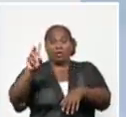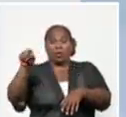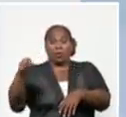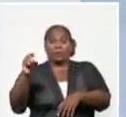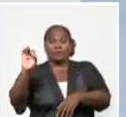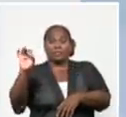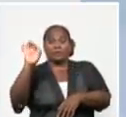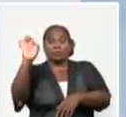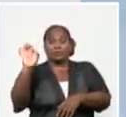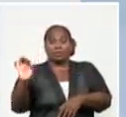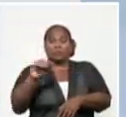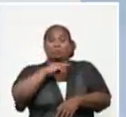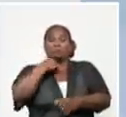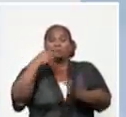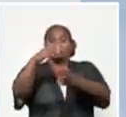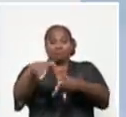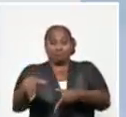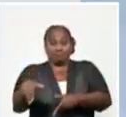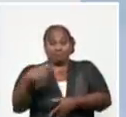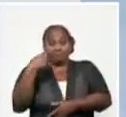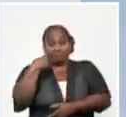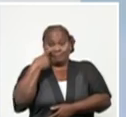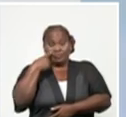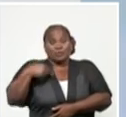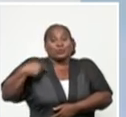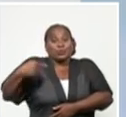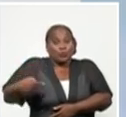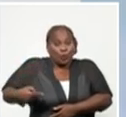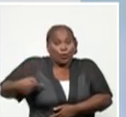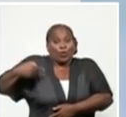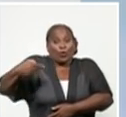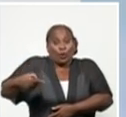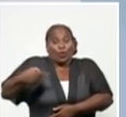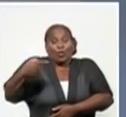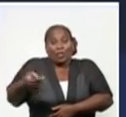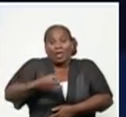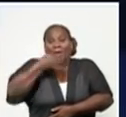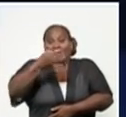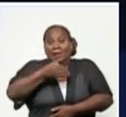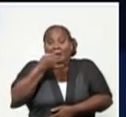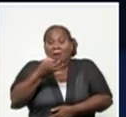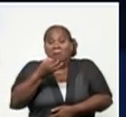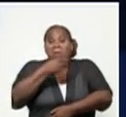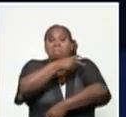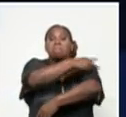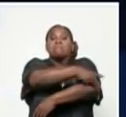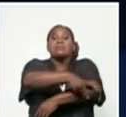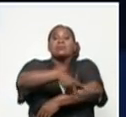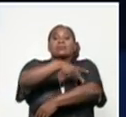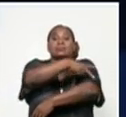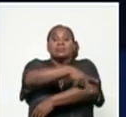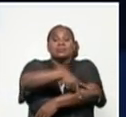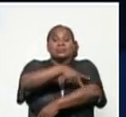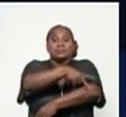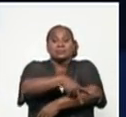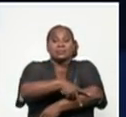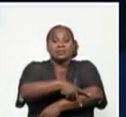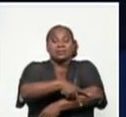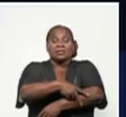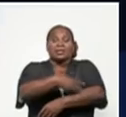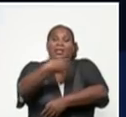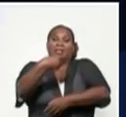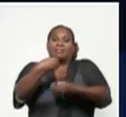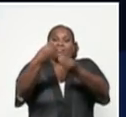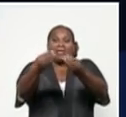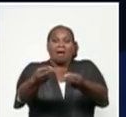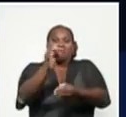Pero fíjense, como todos los días recalcamos, cómo hay países que aportan los mayores por ciento.